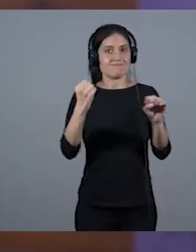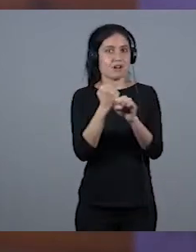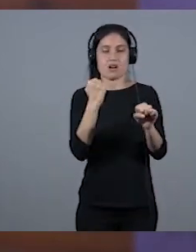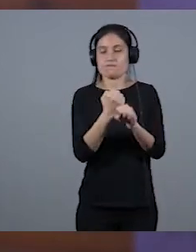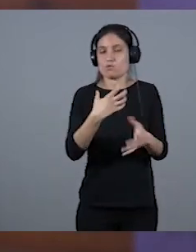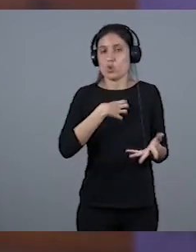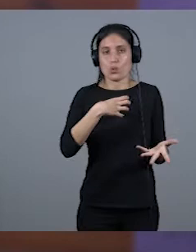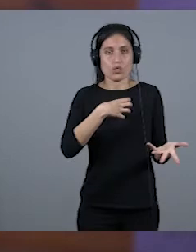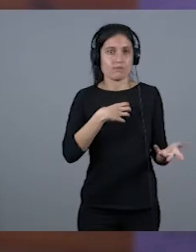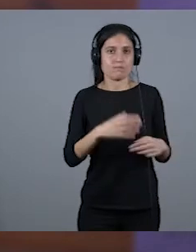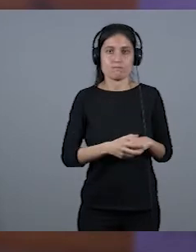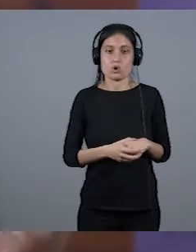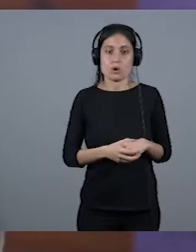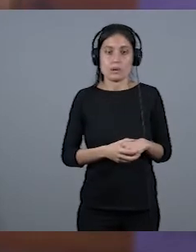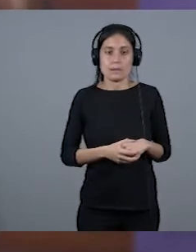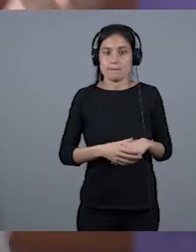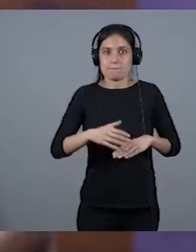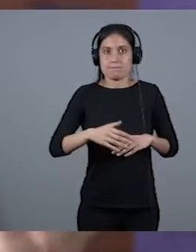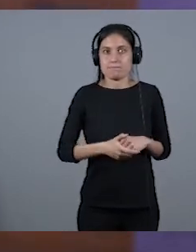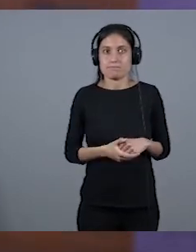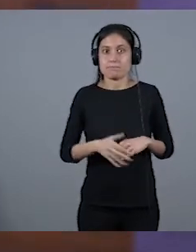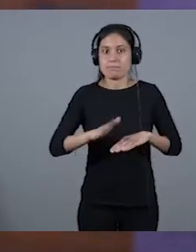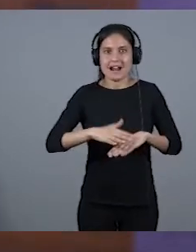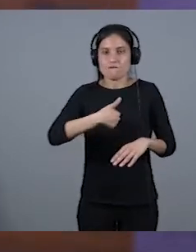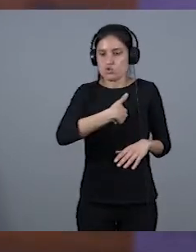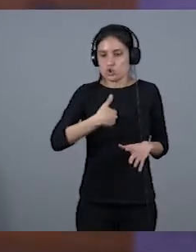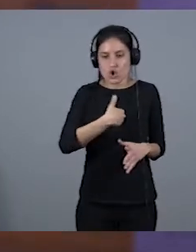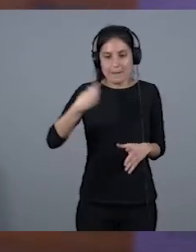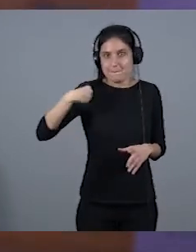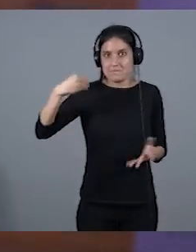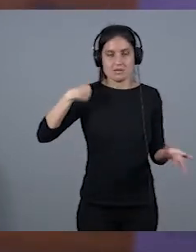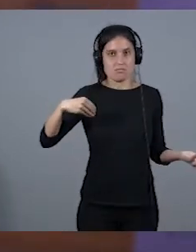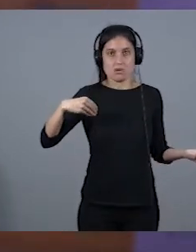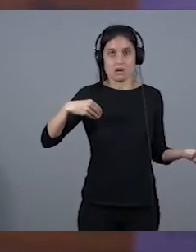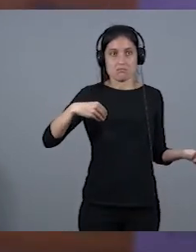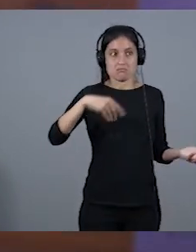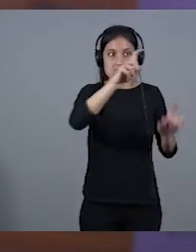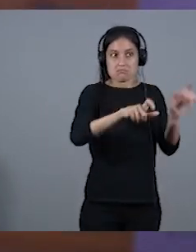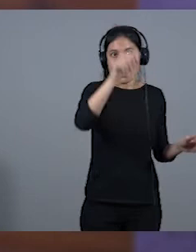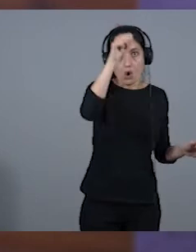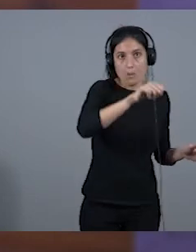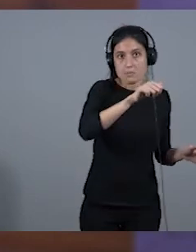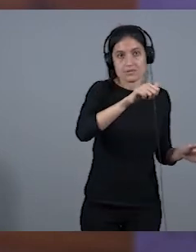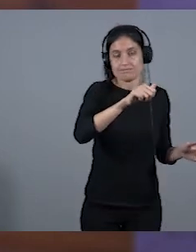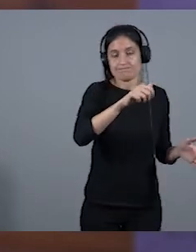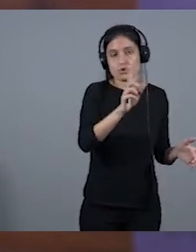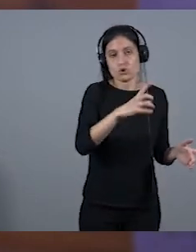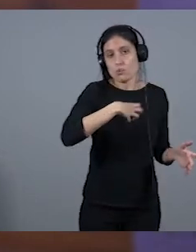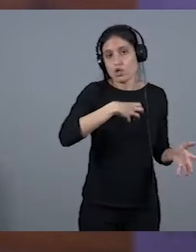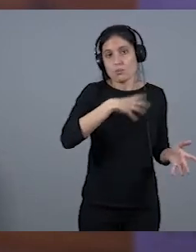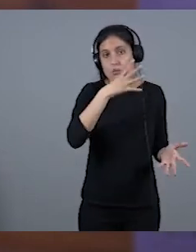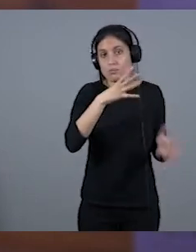libertad, para poder ejercer las mismas funciones que pueda llevar a cabo un hombre, porque las mujeres estamos igual